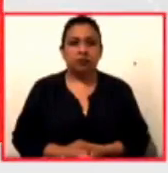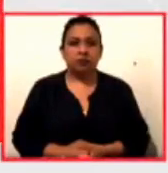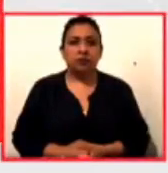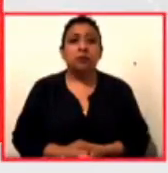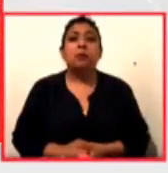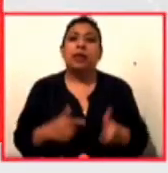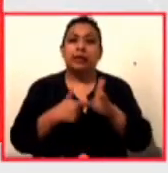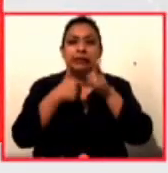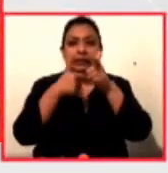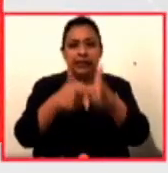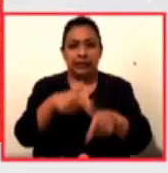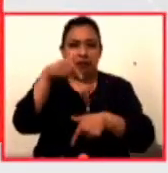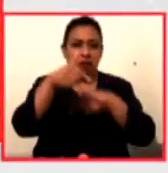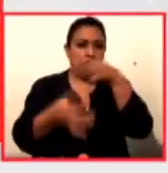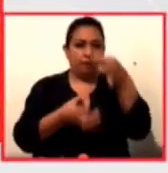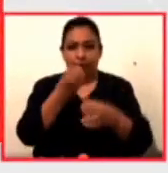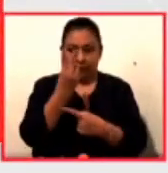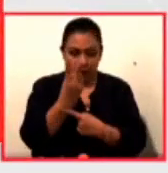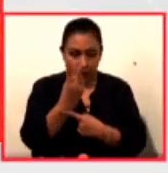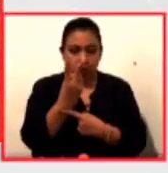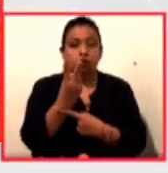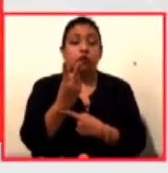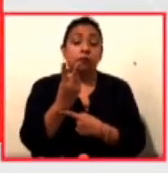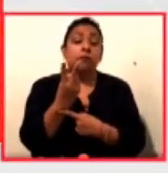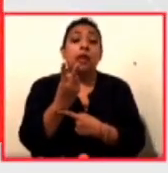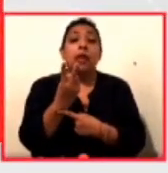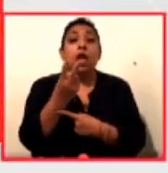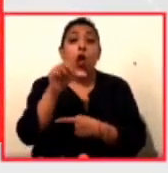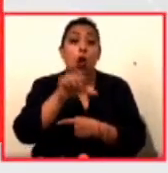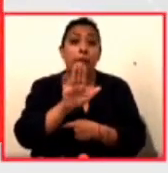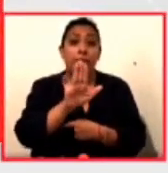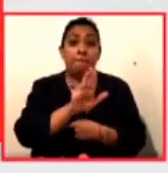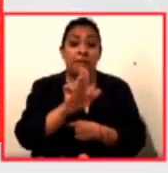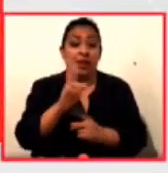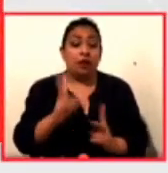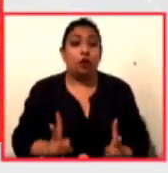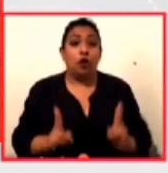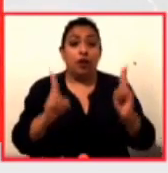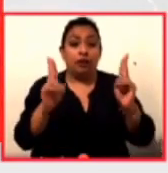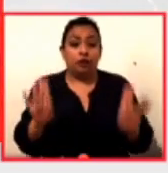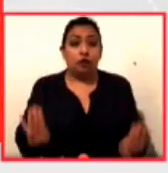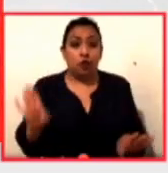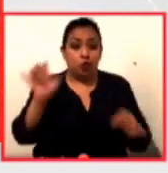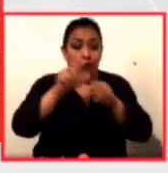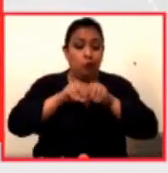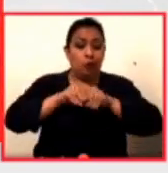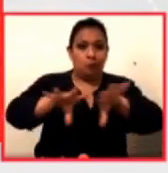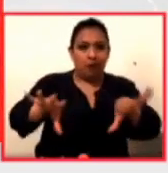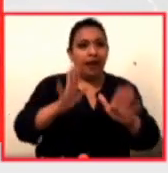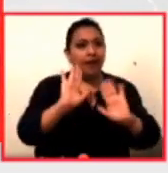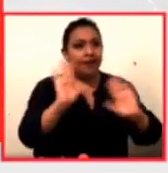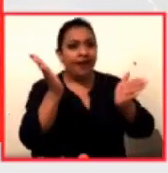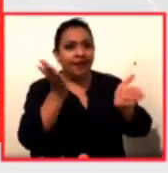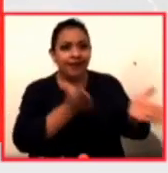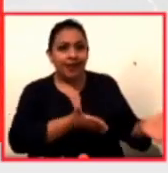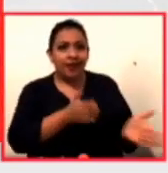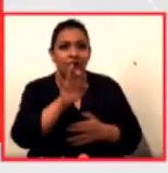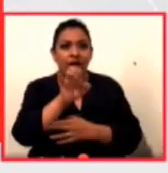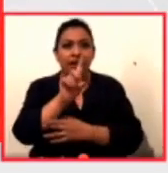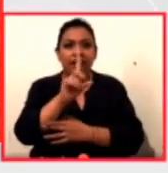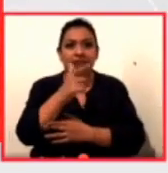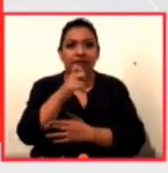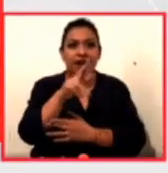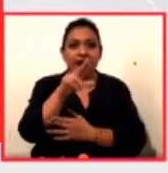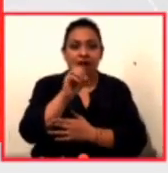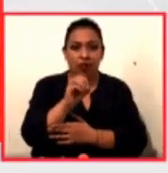Continuamos aquí en Noticias 22, es miércoles de Díazpora Cultural. Ya está aquí Edgardo Bermejo y nos va a llevar a una de las ciudades